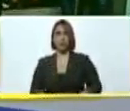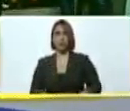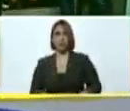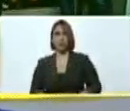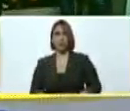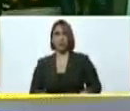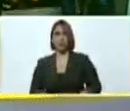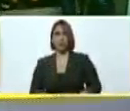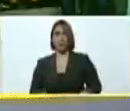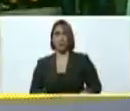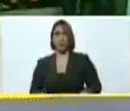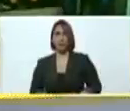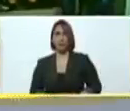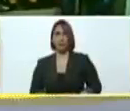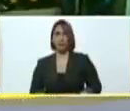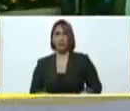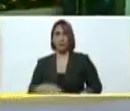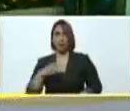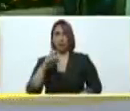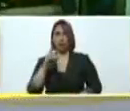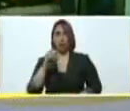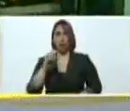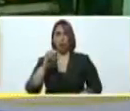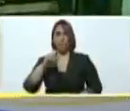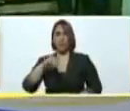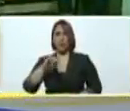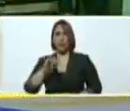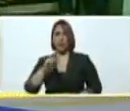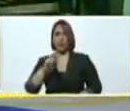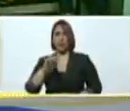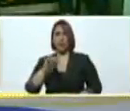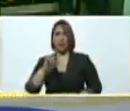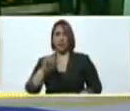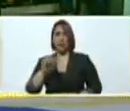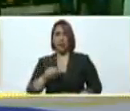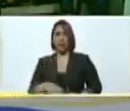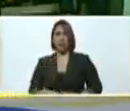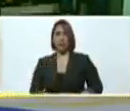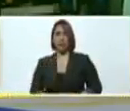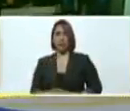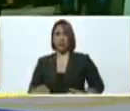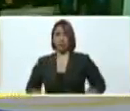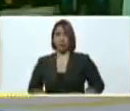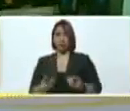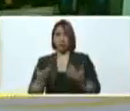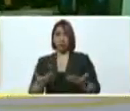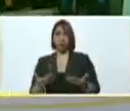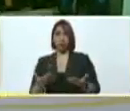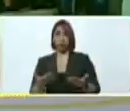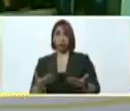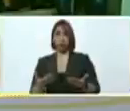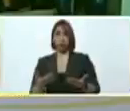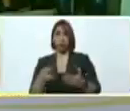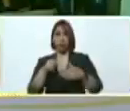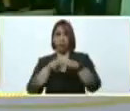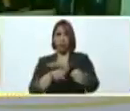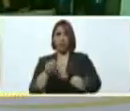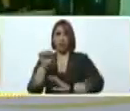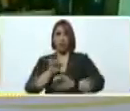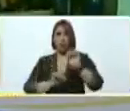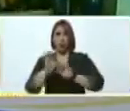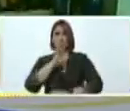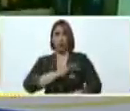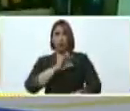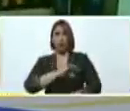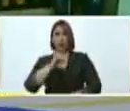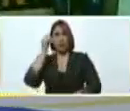Domitila Flores allá está la entrega dentro de la ofensiva social